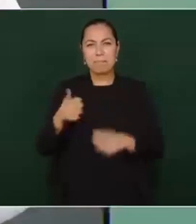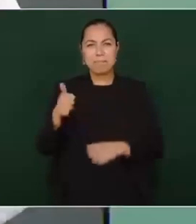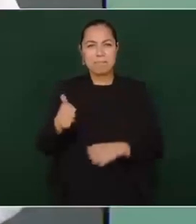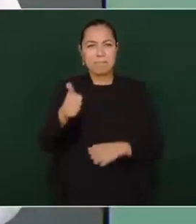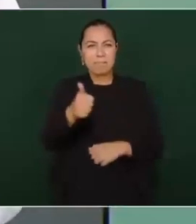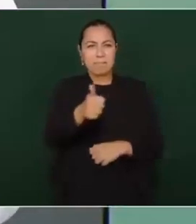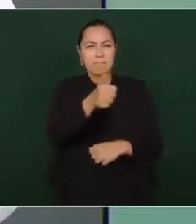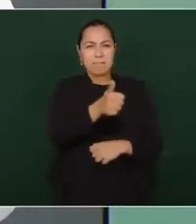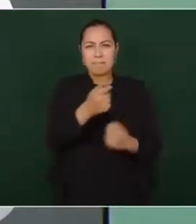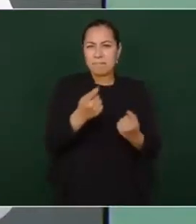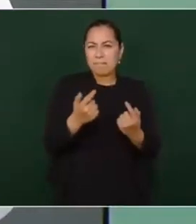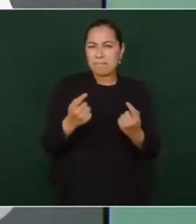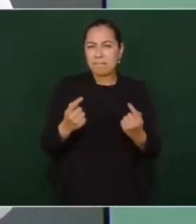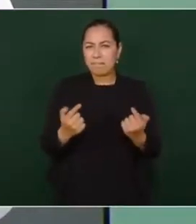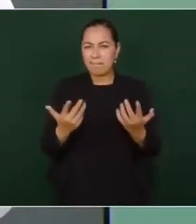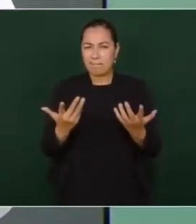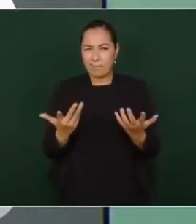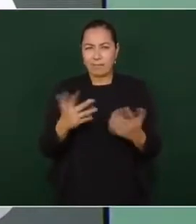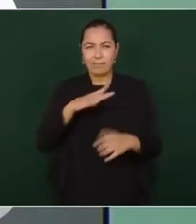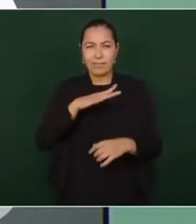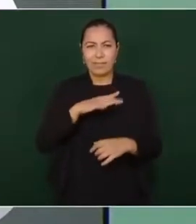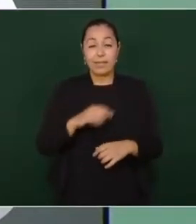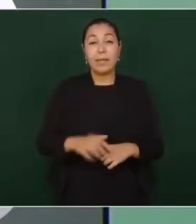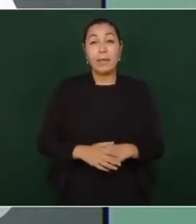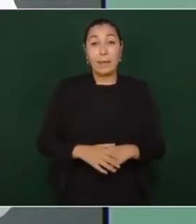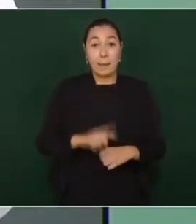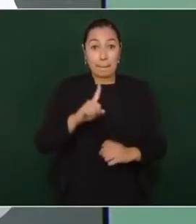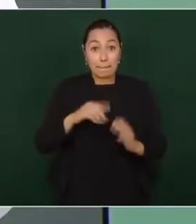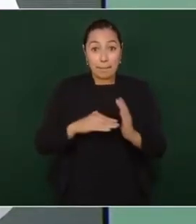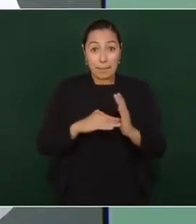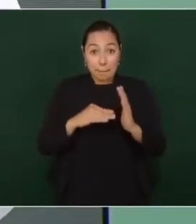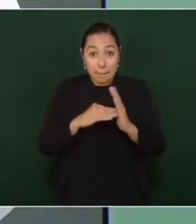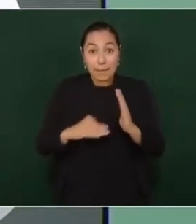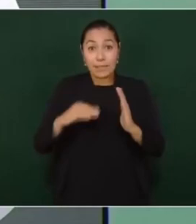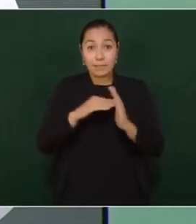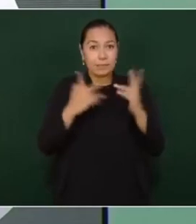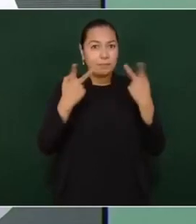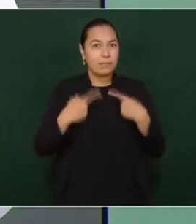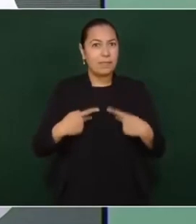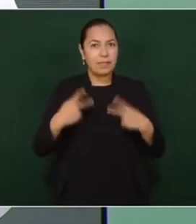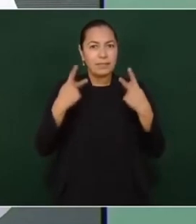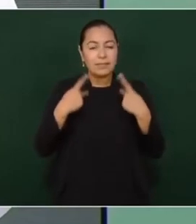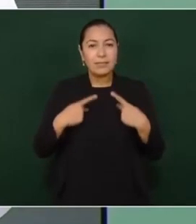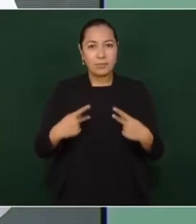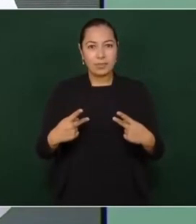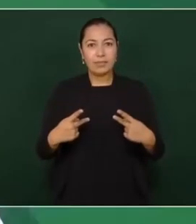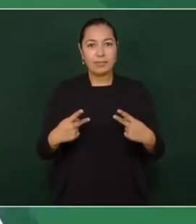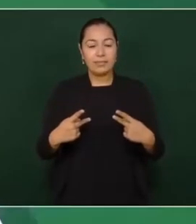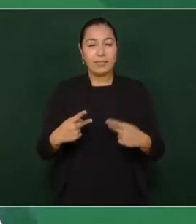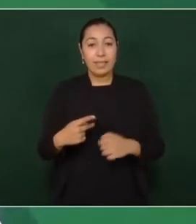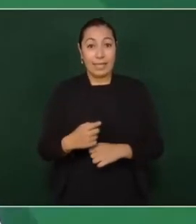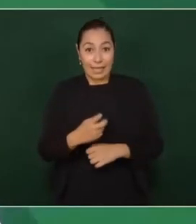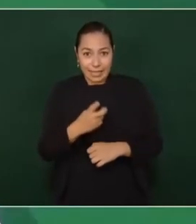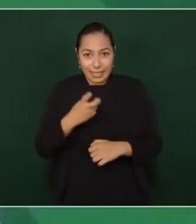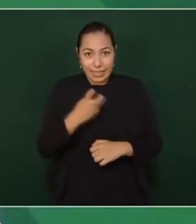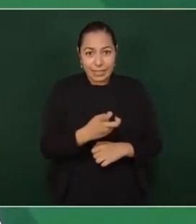mil millones de personas que